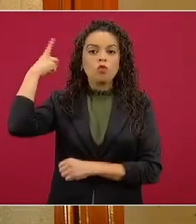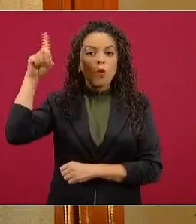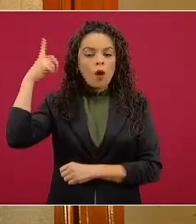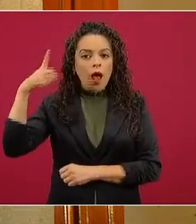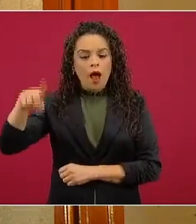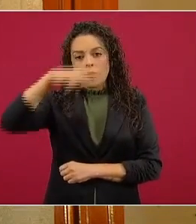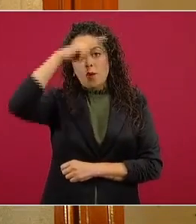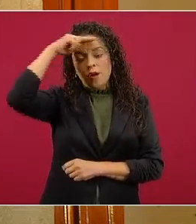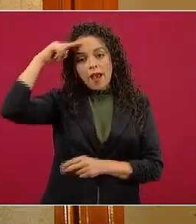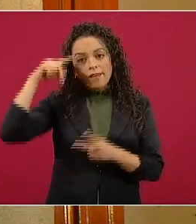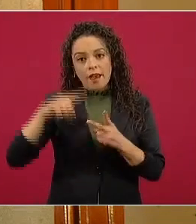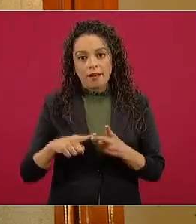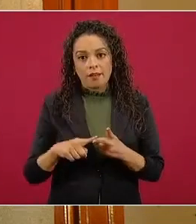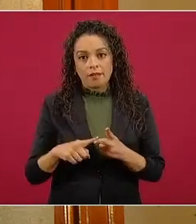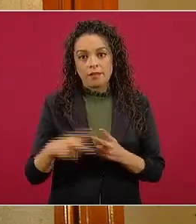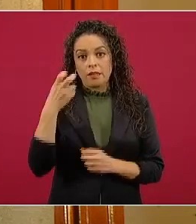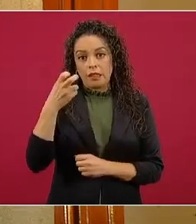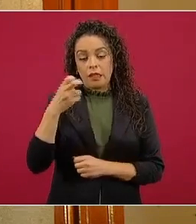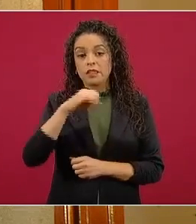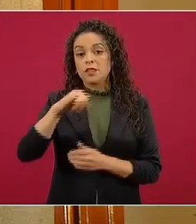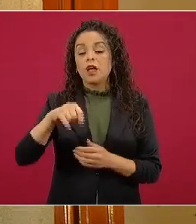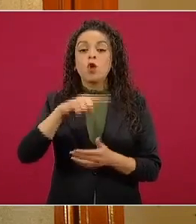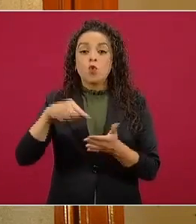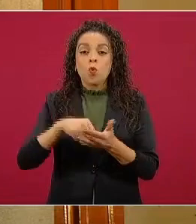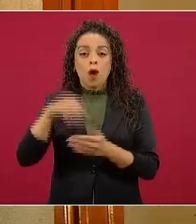comunidades más apartadas.